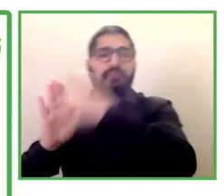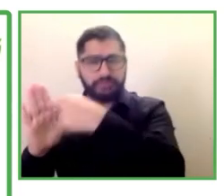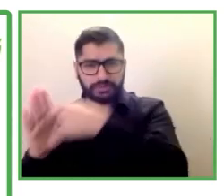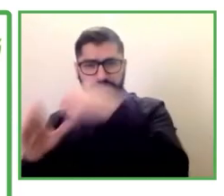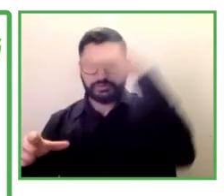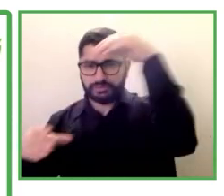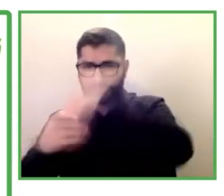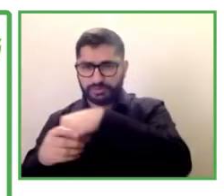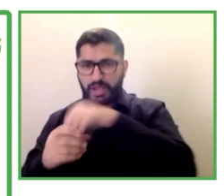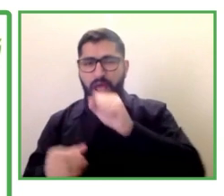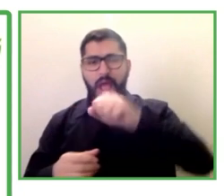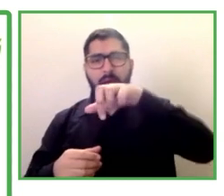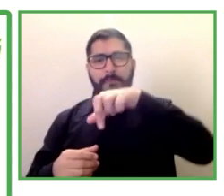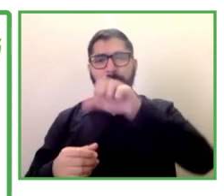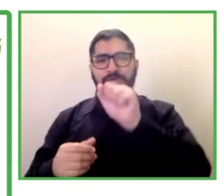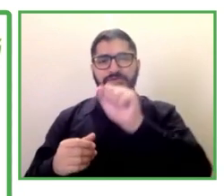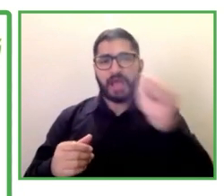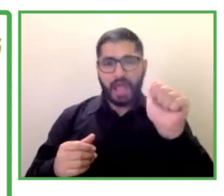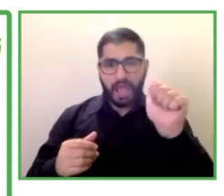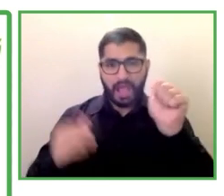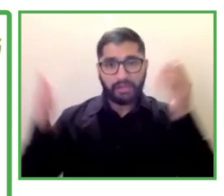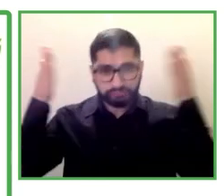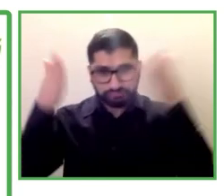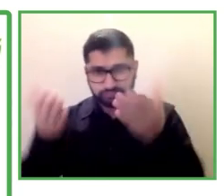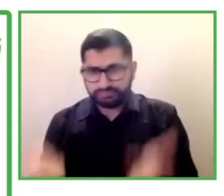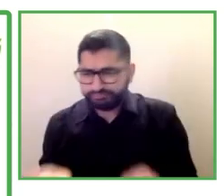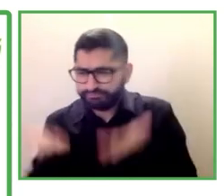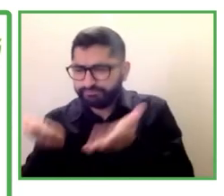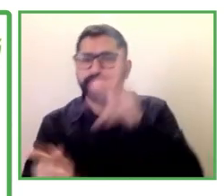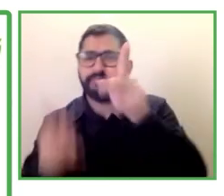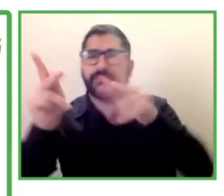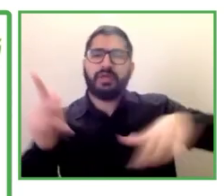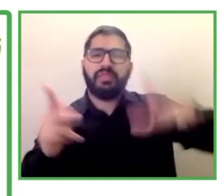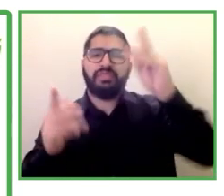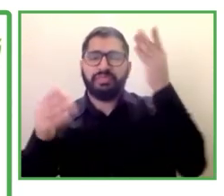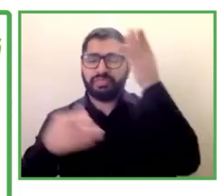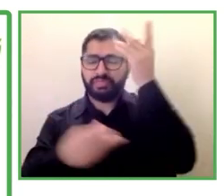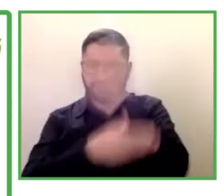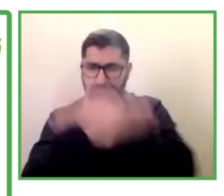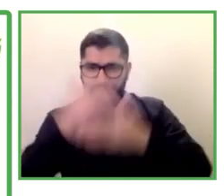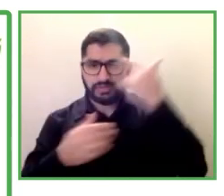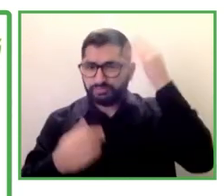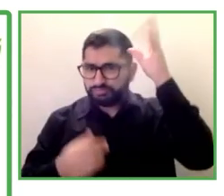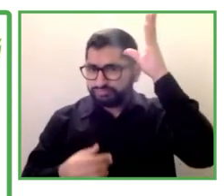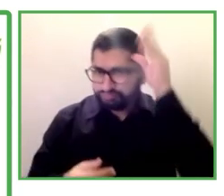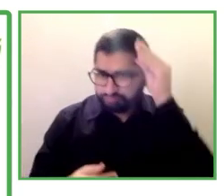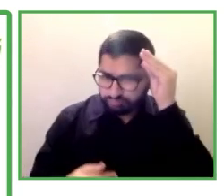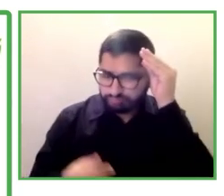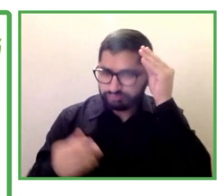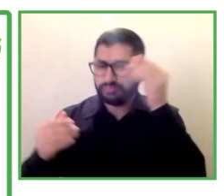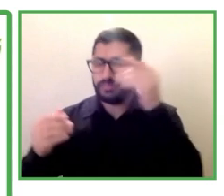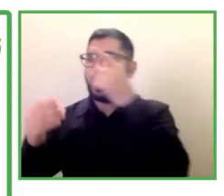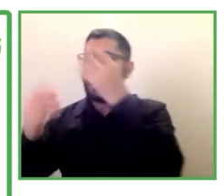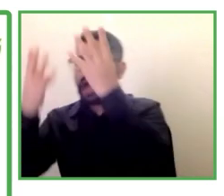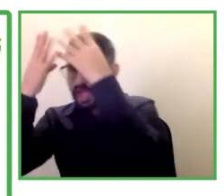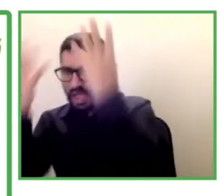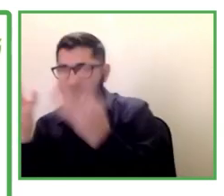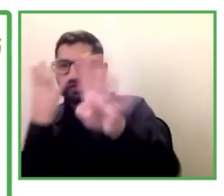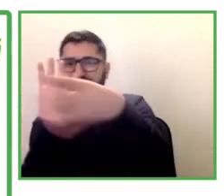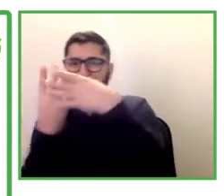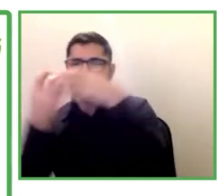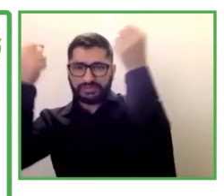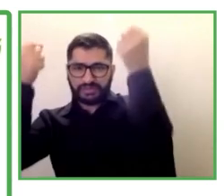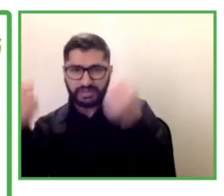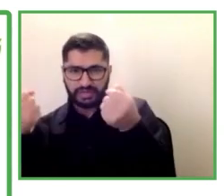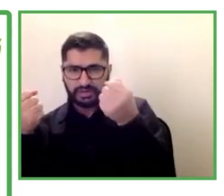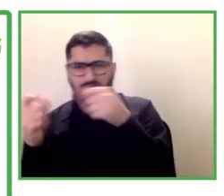en prestar a las personas con discapacidad intelectual internadas en el hospital penitenciario no solo un apoyo individualizado que